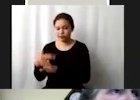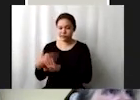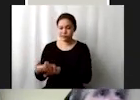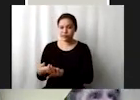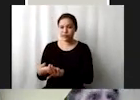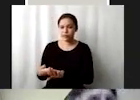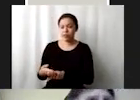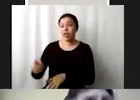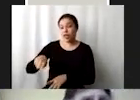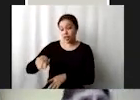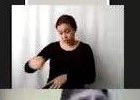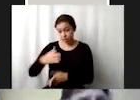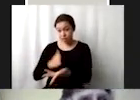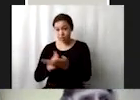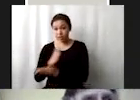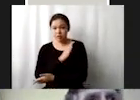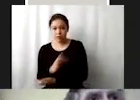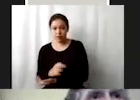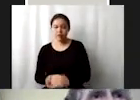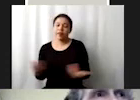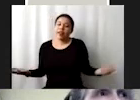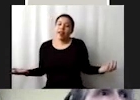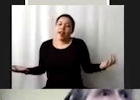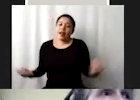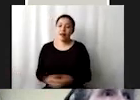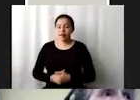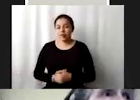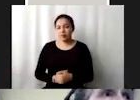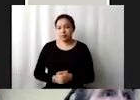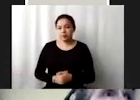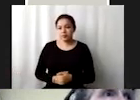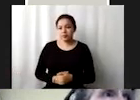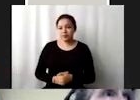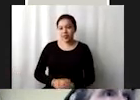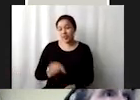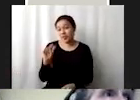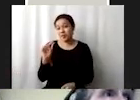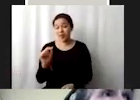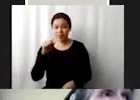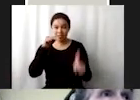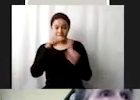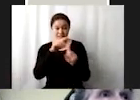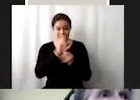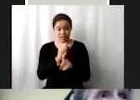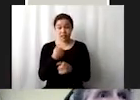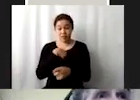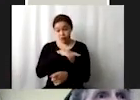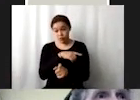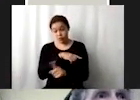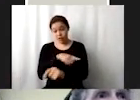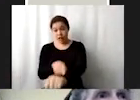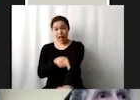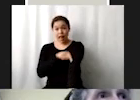acceso ¿no? entonces bueno eso es un poquito de lo que son las metas y si nos tardamos casi las